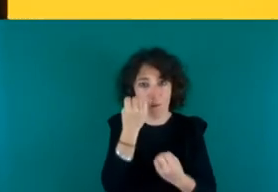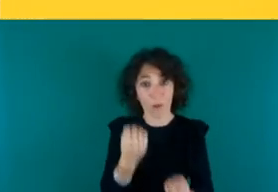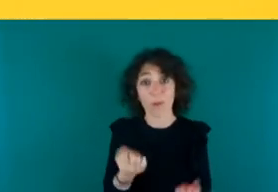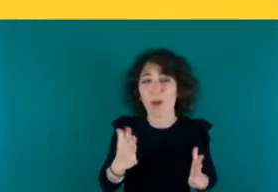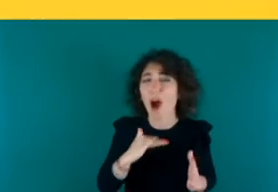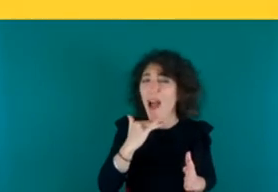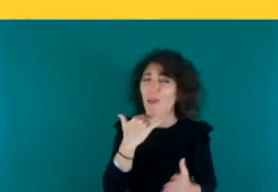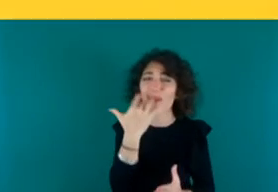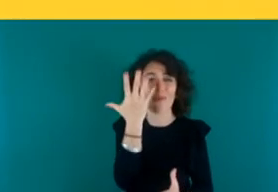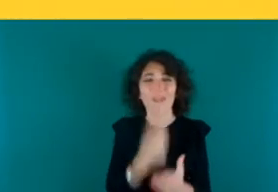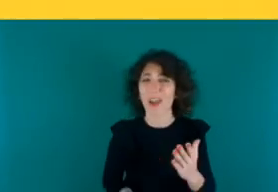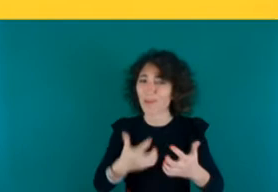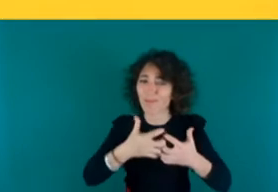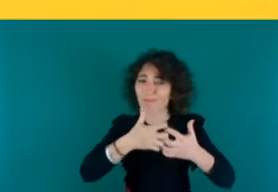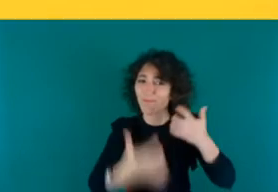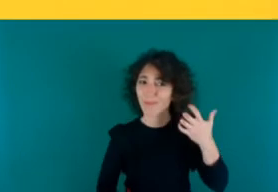algo falla, ¿no?